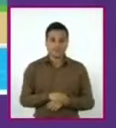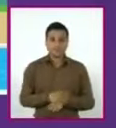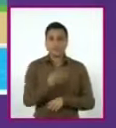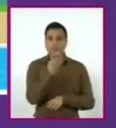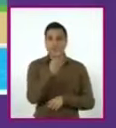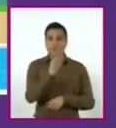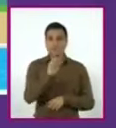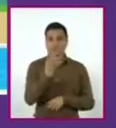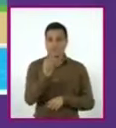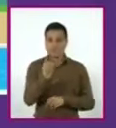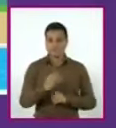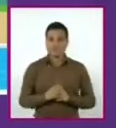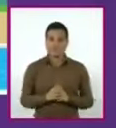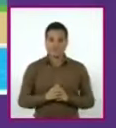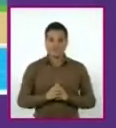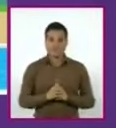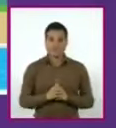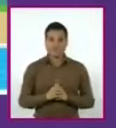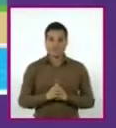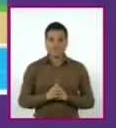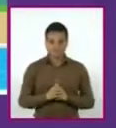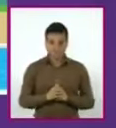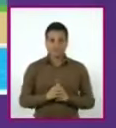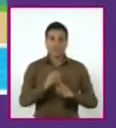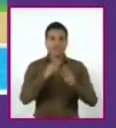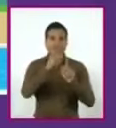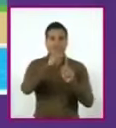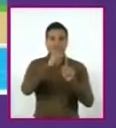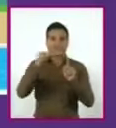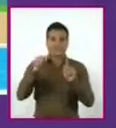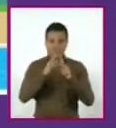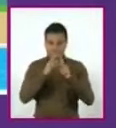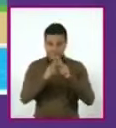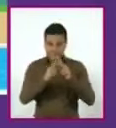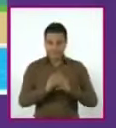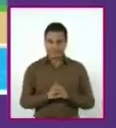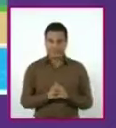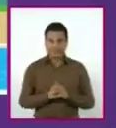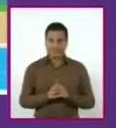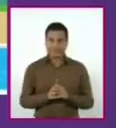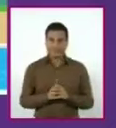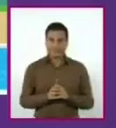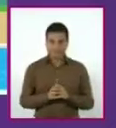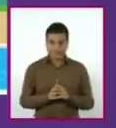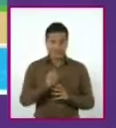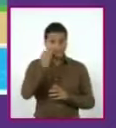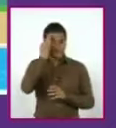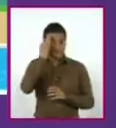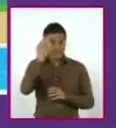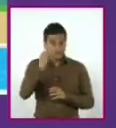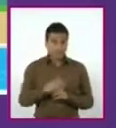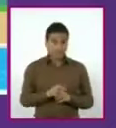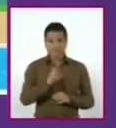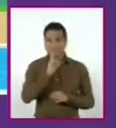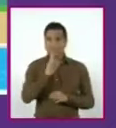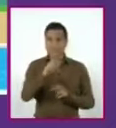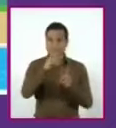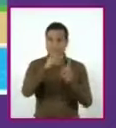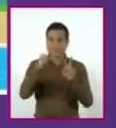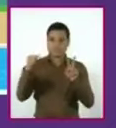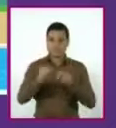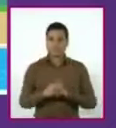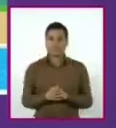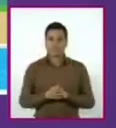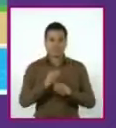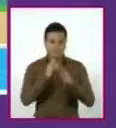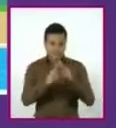.9. Realizamos la nueva división. El exponente del tiempo pasa como raíz cuadrada. Obtenemos la